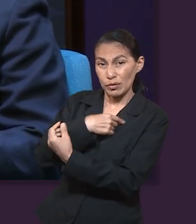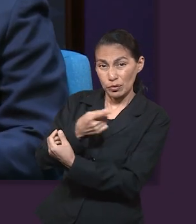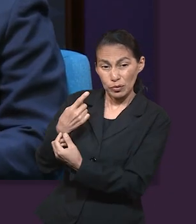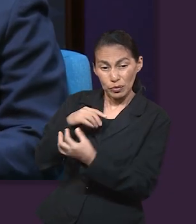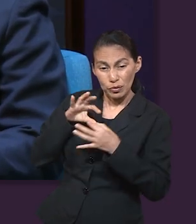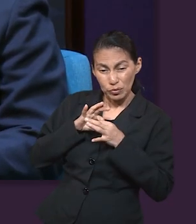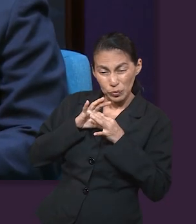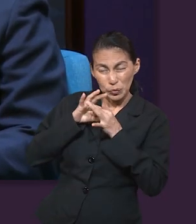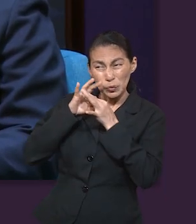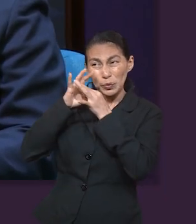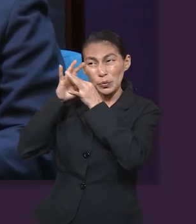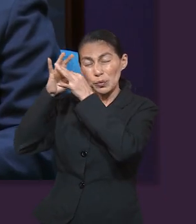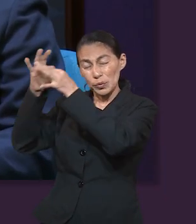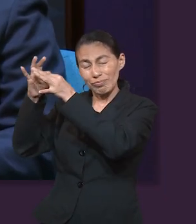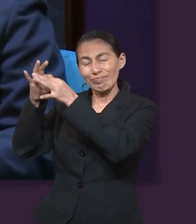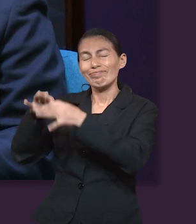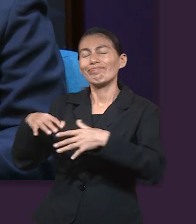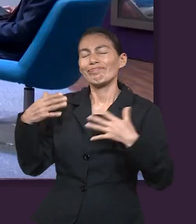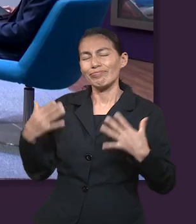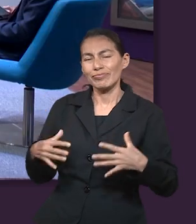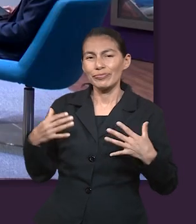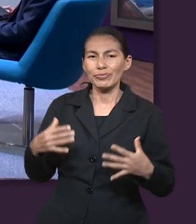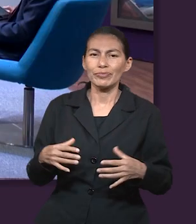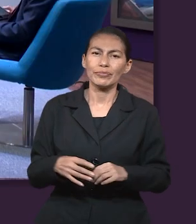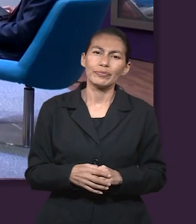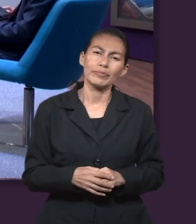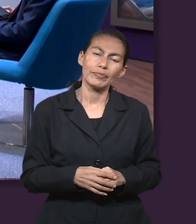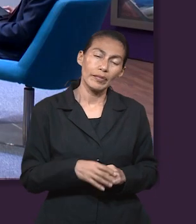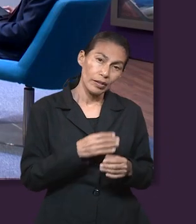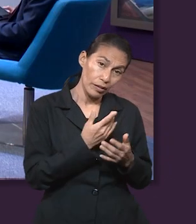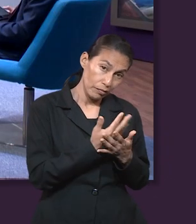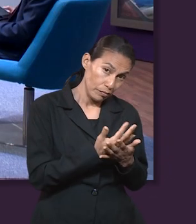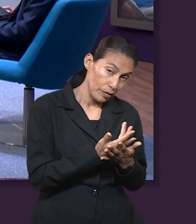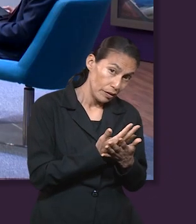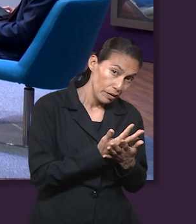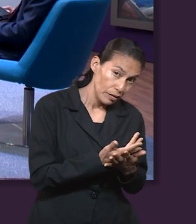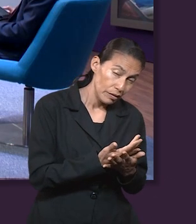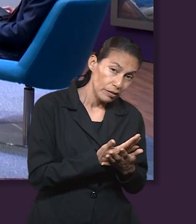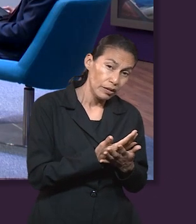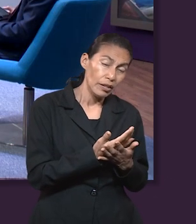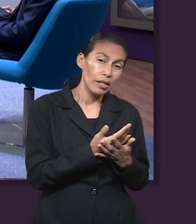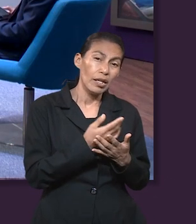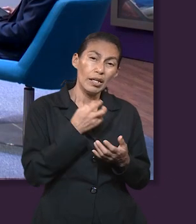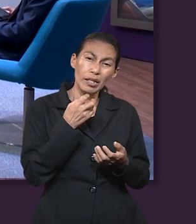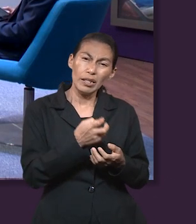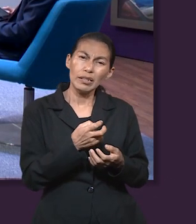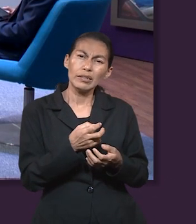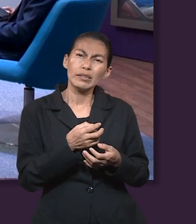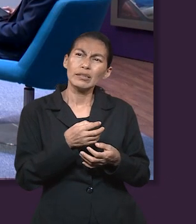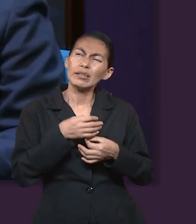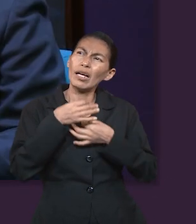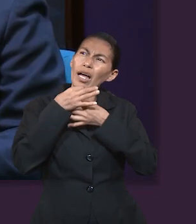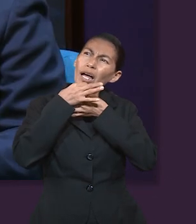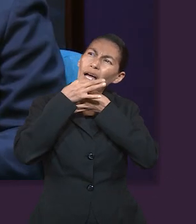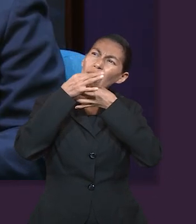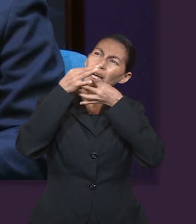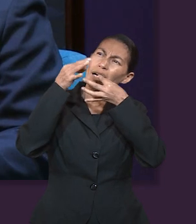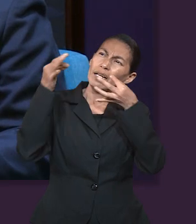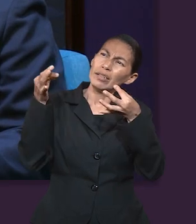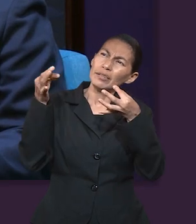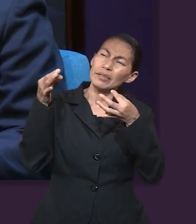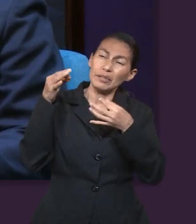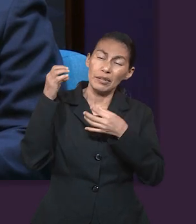depender de Él. Ok. Y en ese sentido, la esperanza es esa proclamación